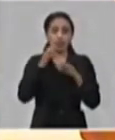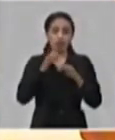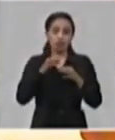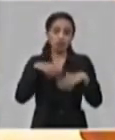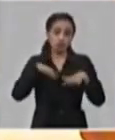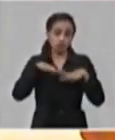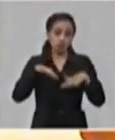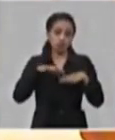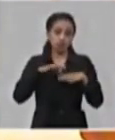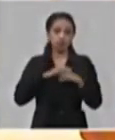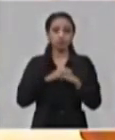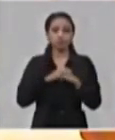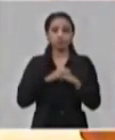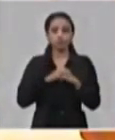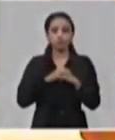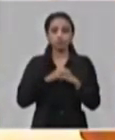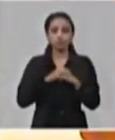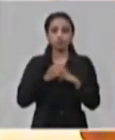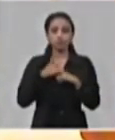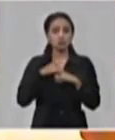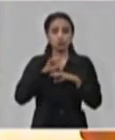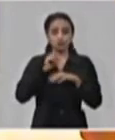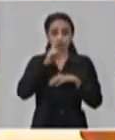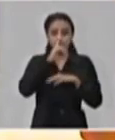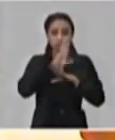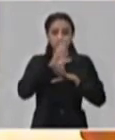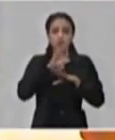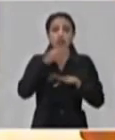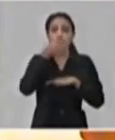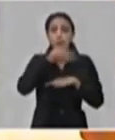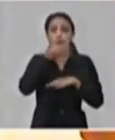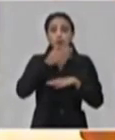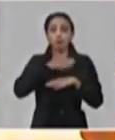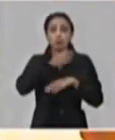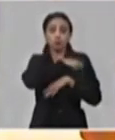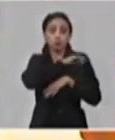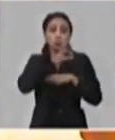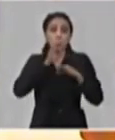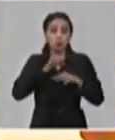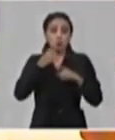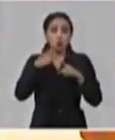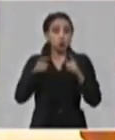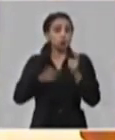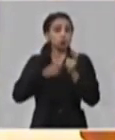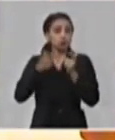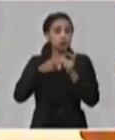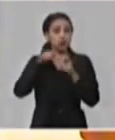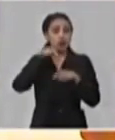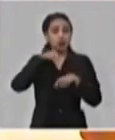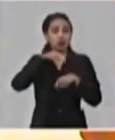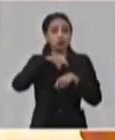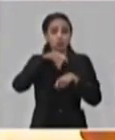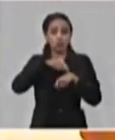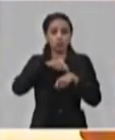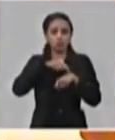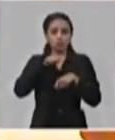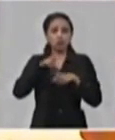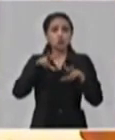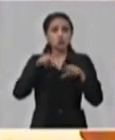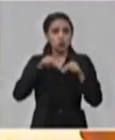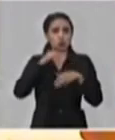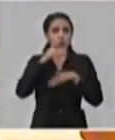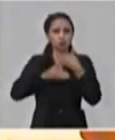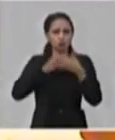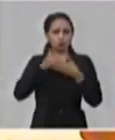Y finalmente, le decimos a nuestro pueblo que como en otras batallas emprenderemos esta nueva lucha,